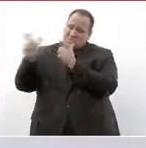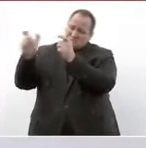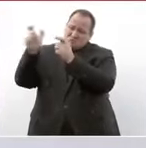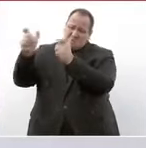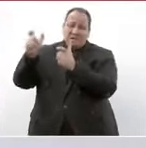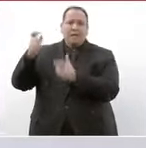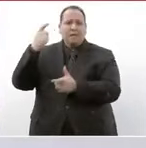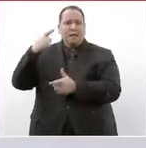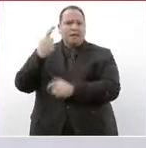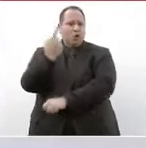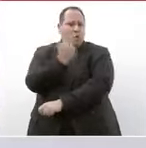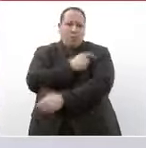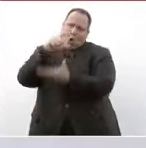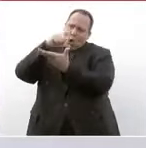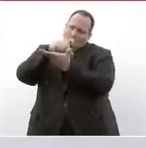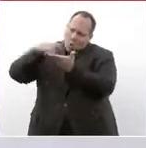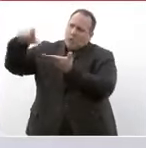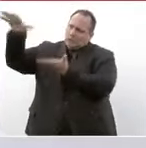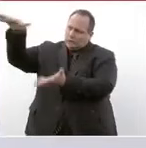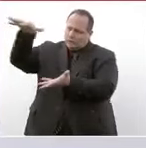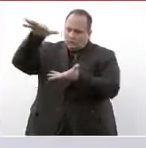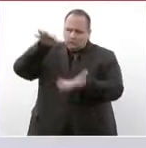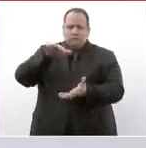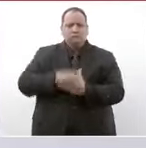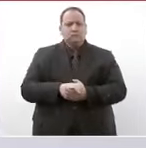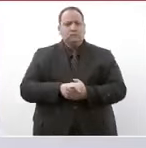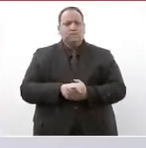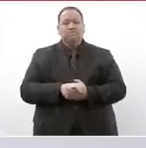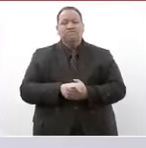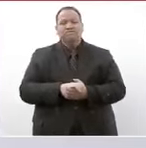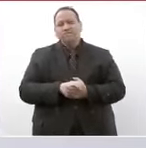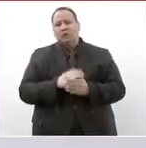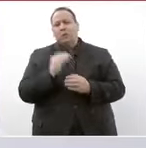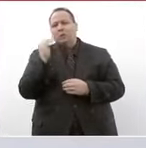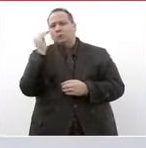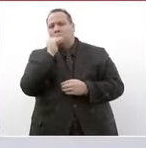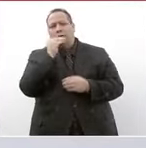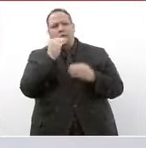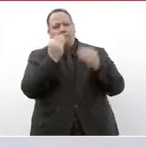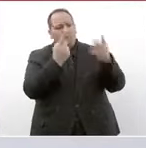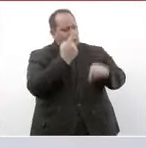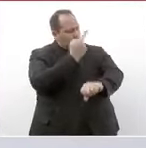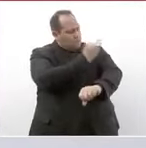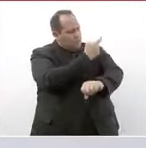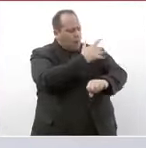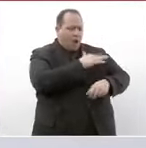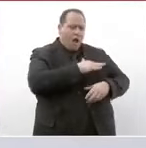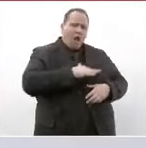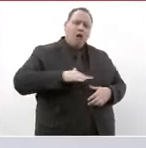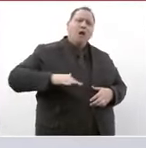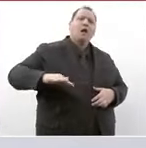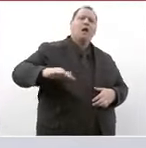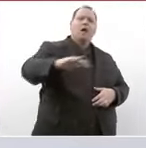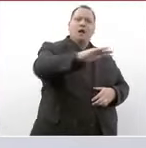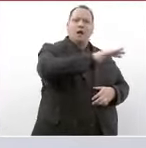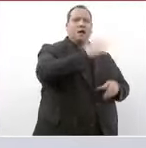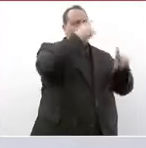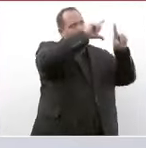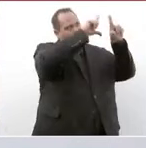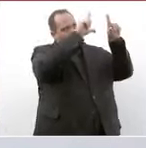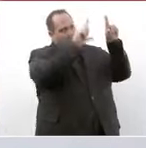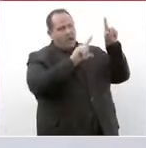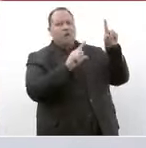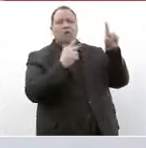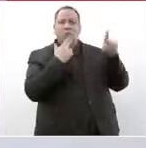en vacunas que se aplican de manera gratuita en nuestro país